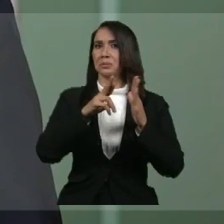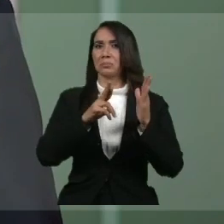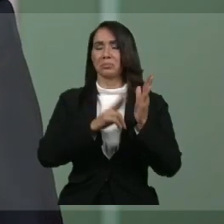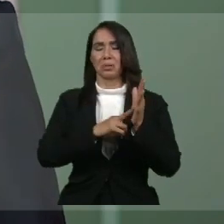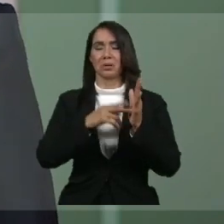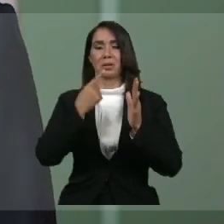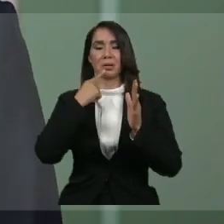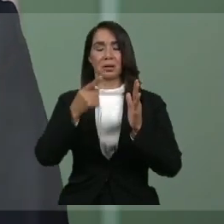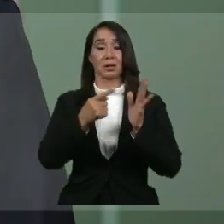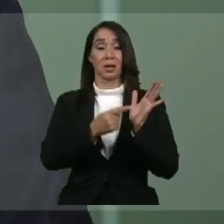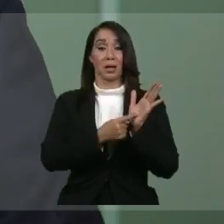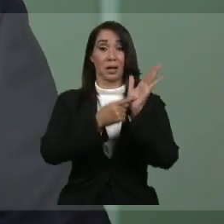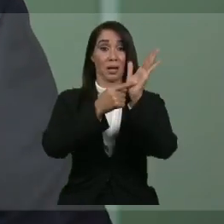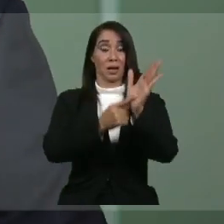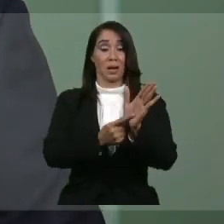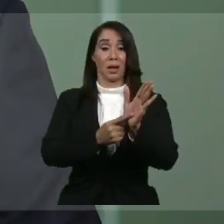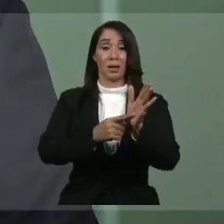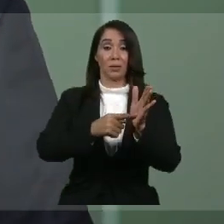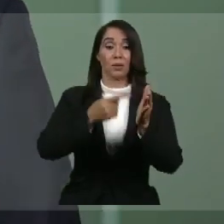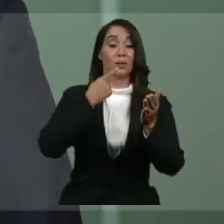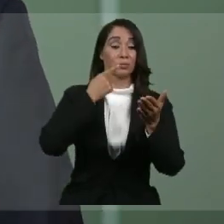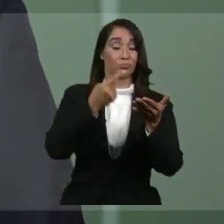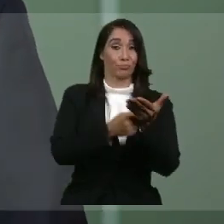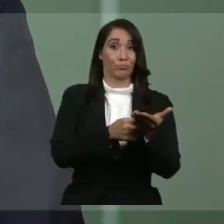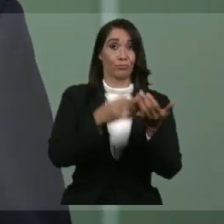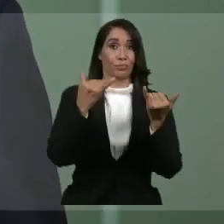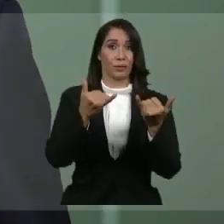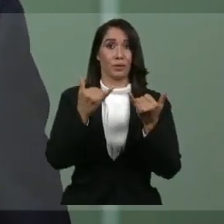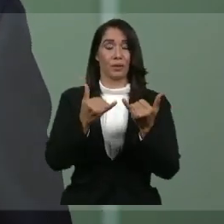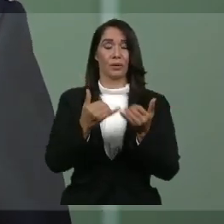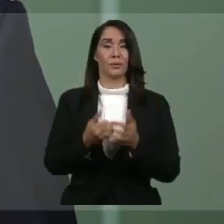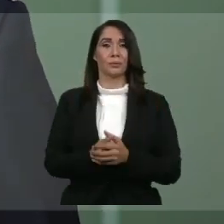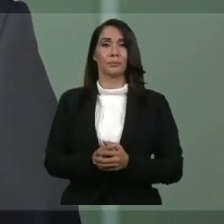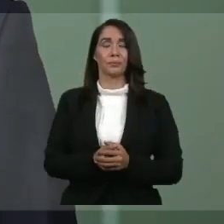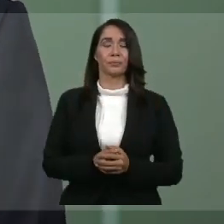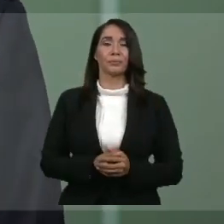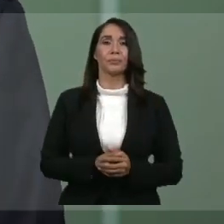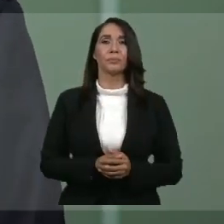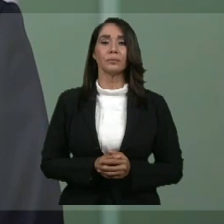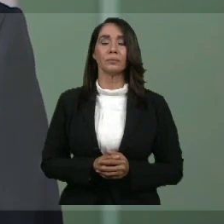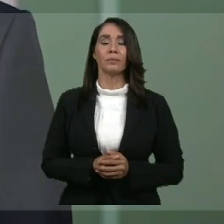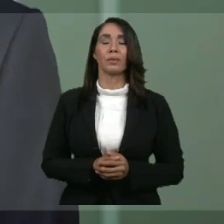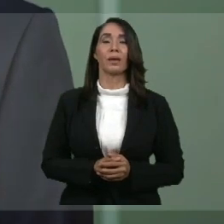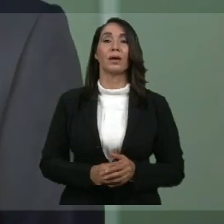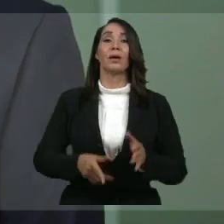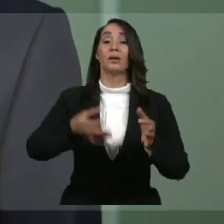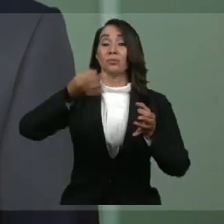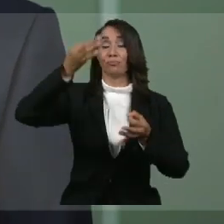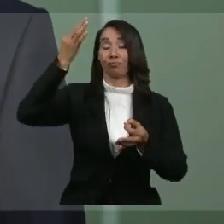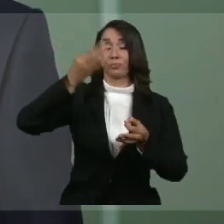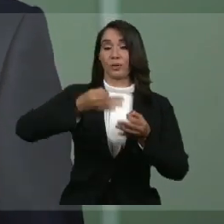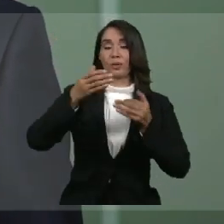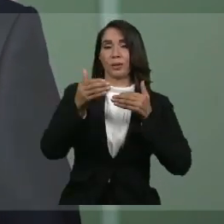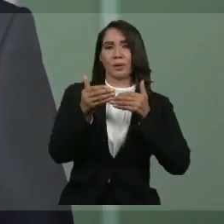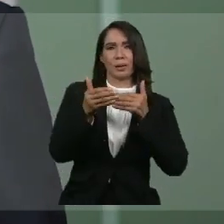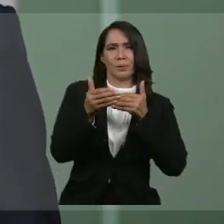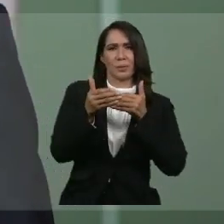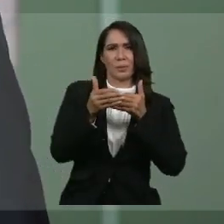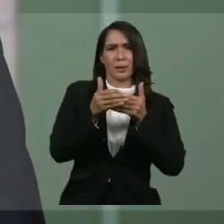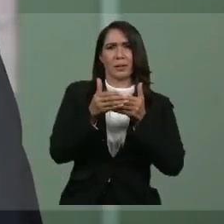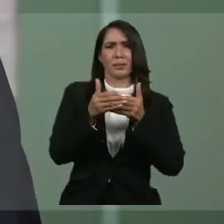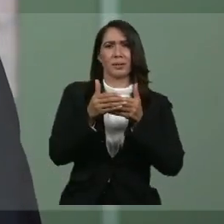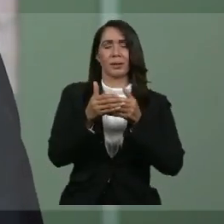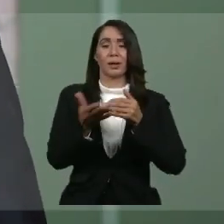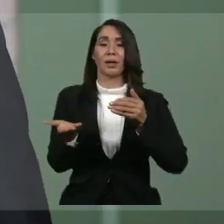A la luz de los datos que tenemos hoy, lo cierto es que, si bien estamos acercándonos a la